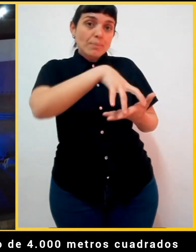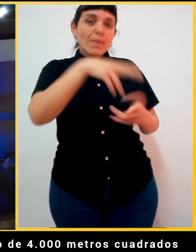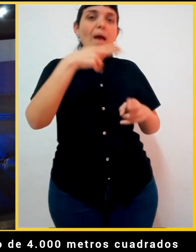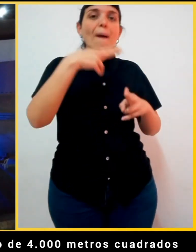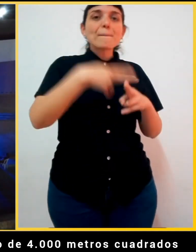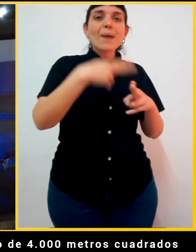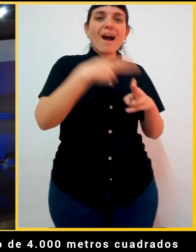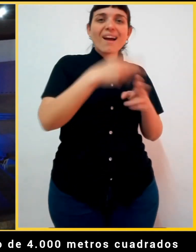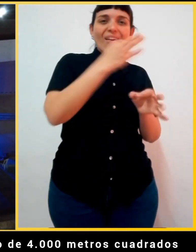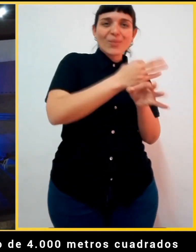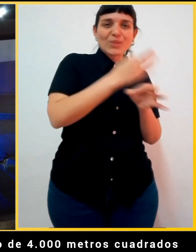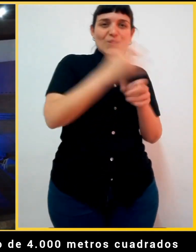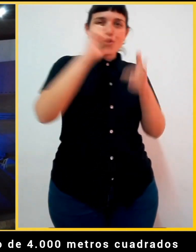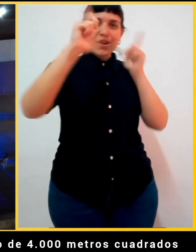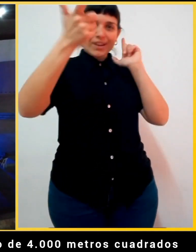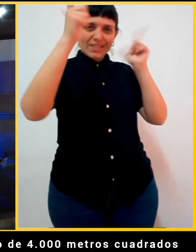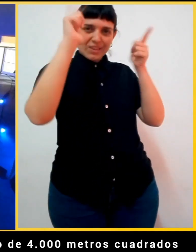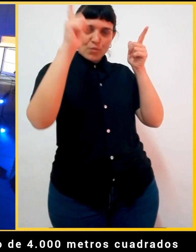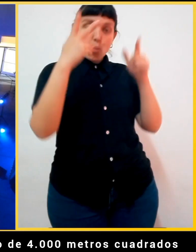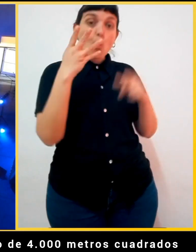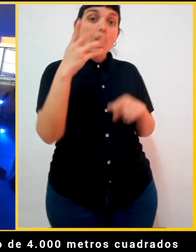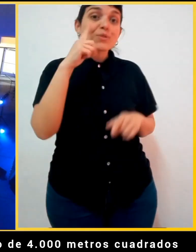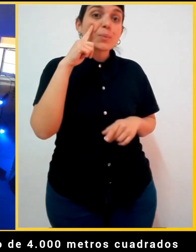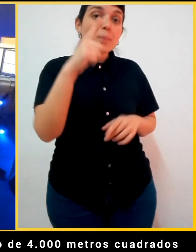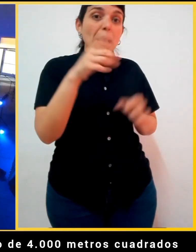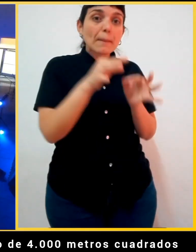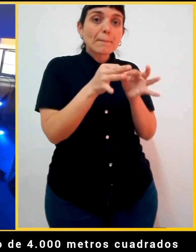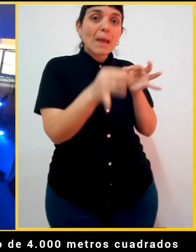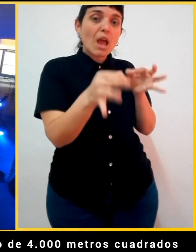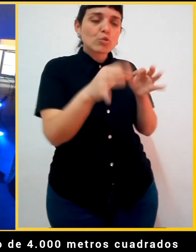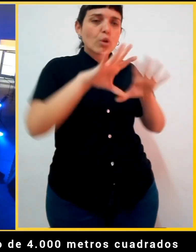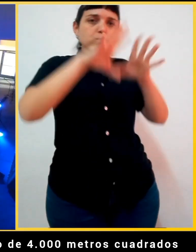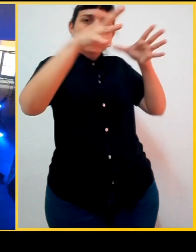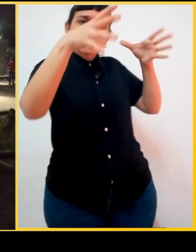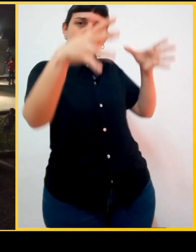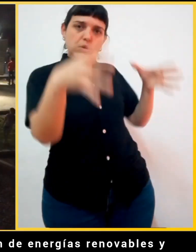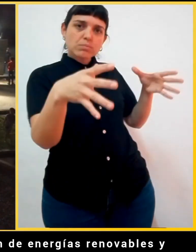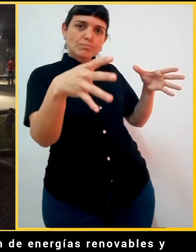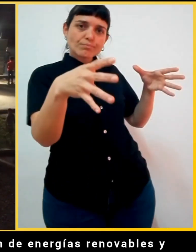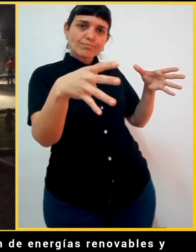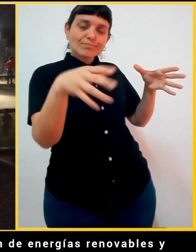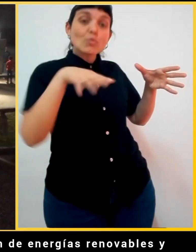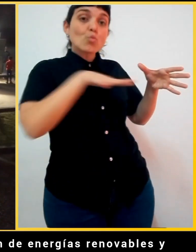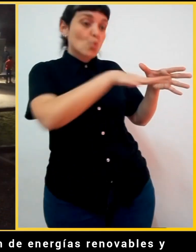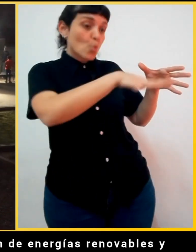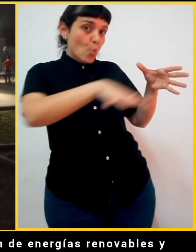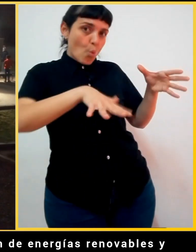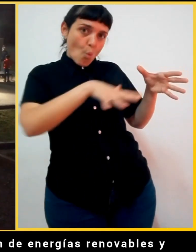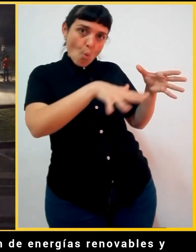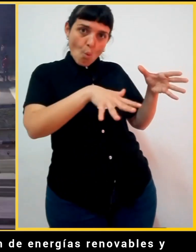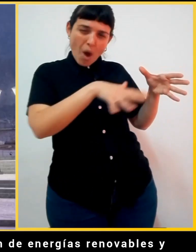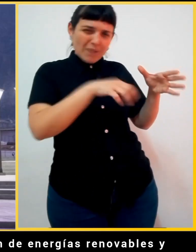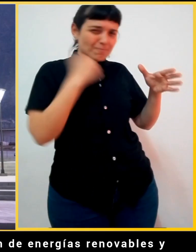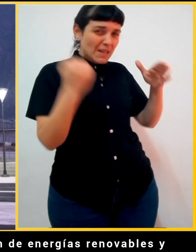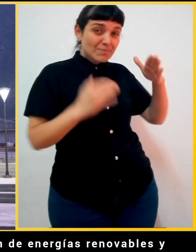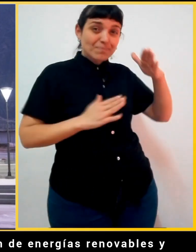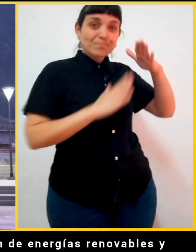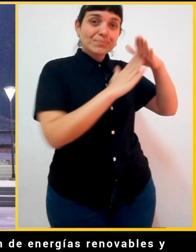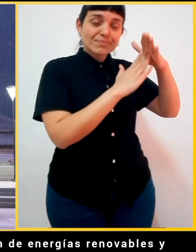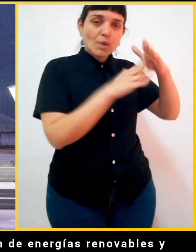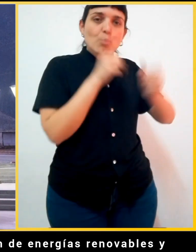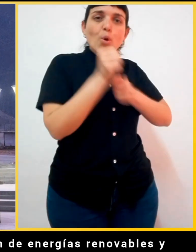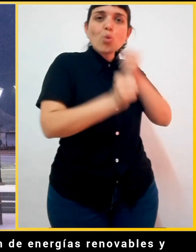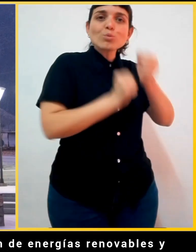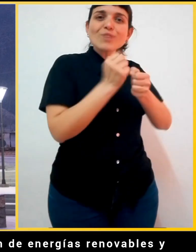recreativo de 4.000 metros cuadrados cubiertos. Este espacio se destaca por la